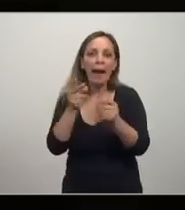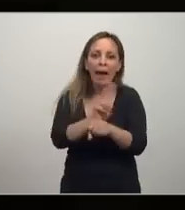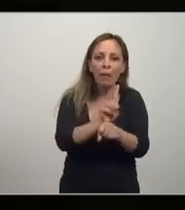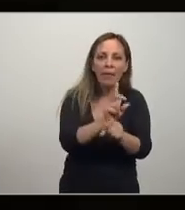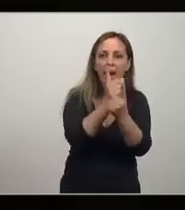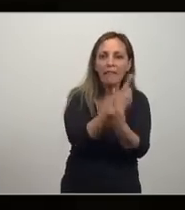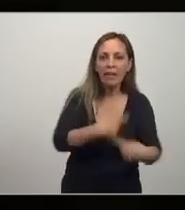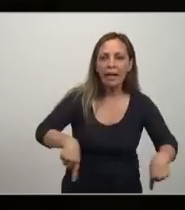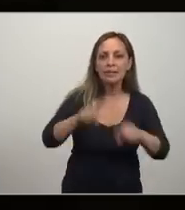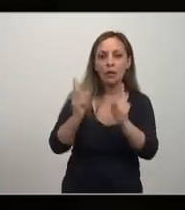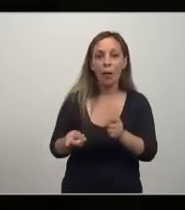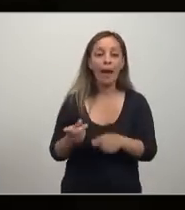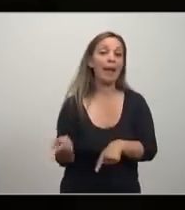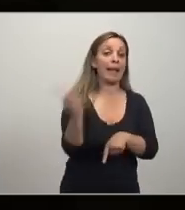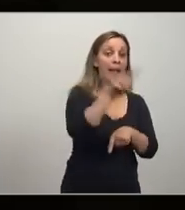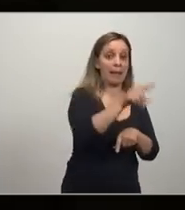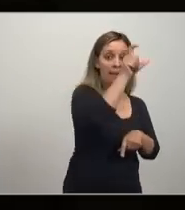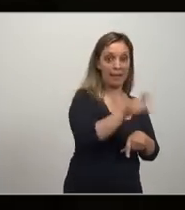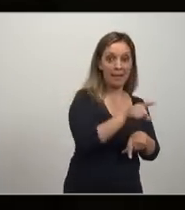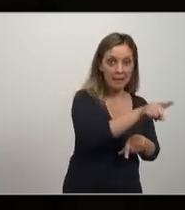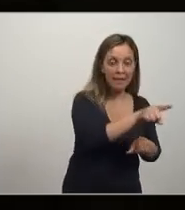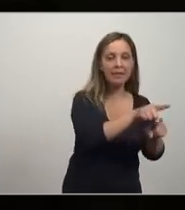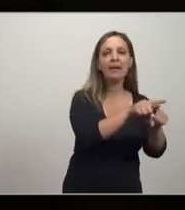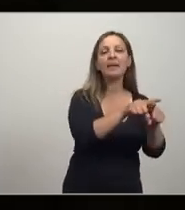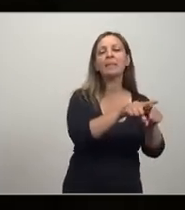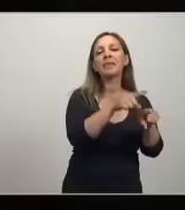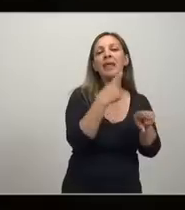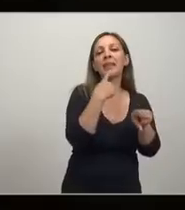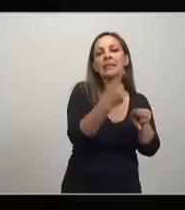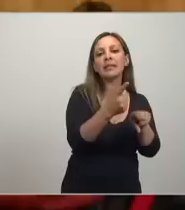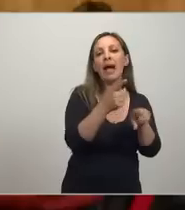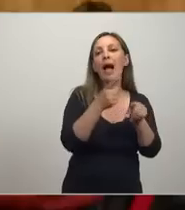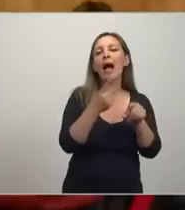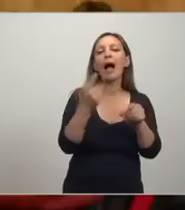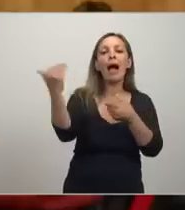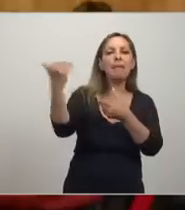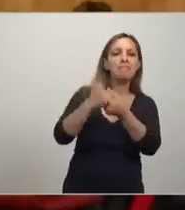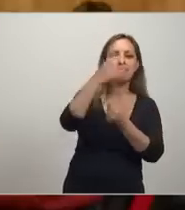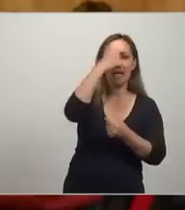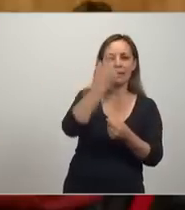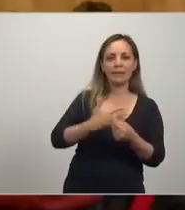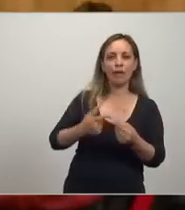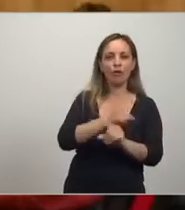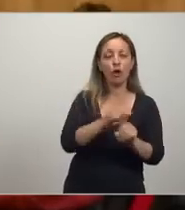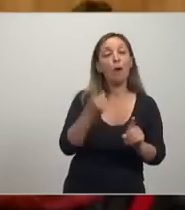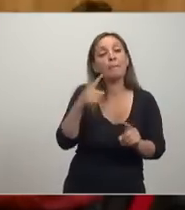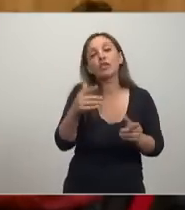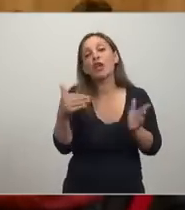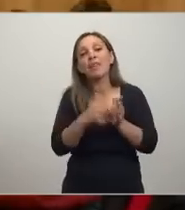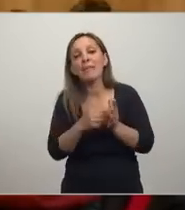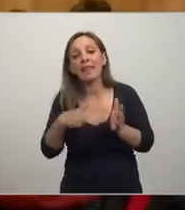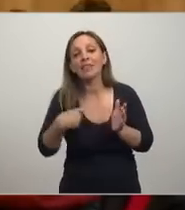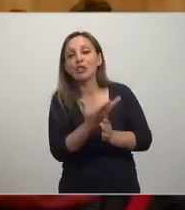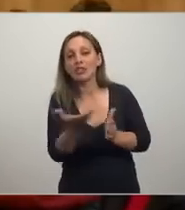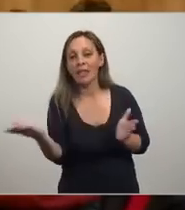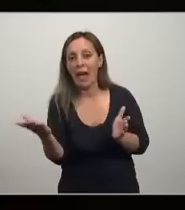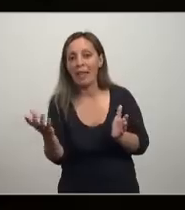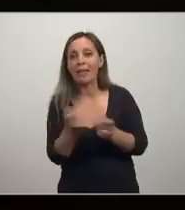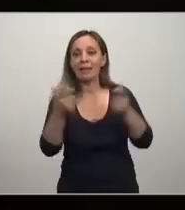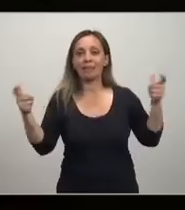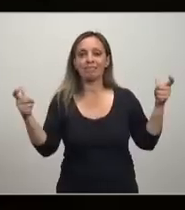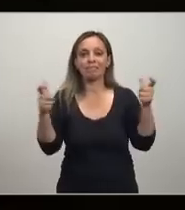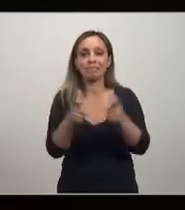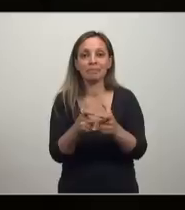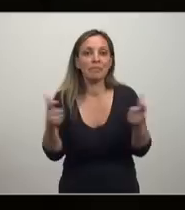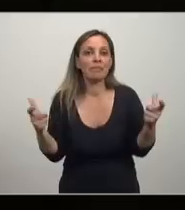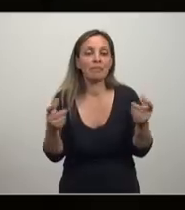lo que le faltó a Elinor ella decía tampoco debe intervenir el Estado claro eso funciona en comunidades hasta cierto tamaño en sociedades ya